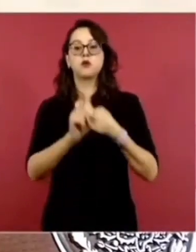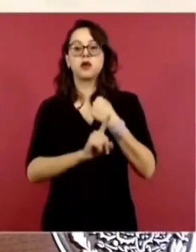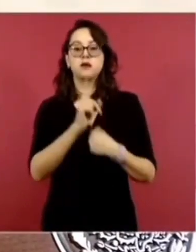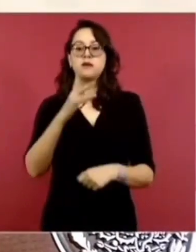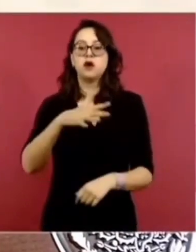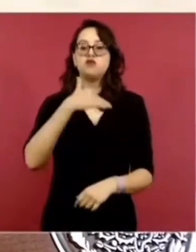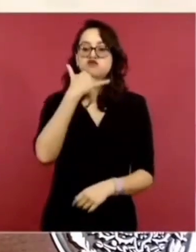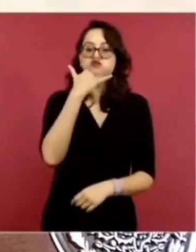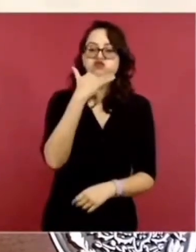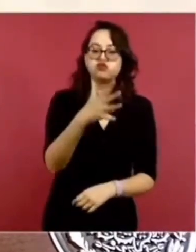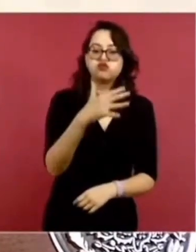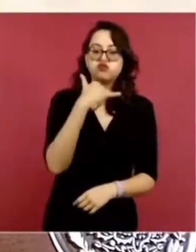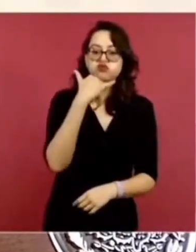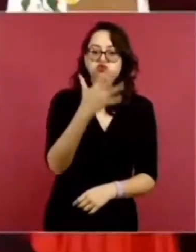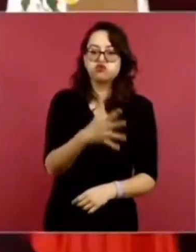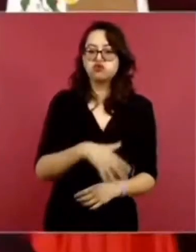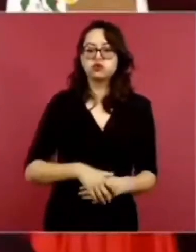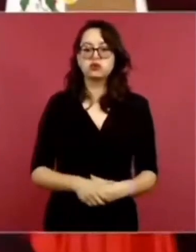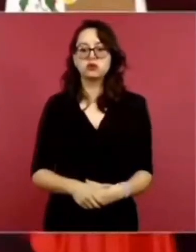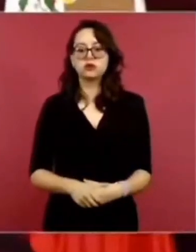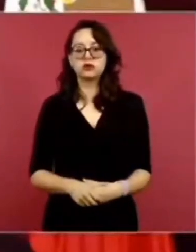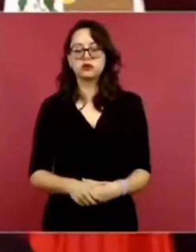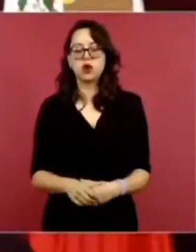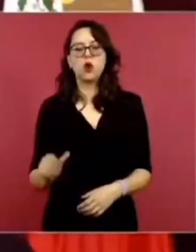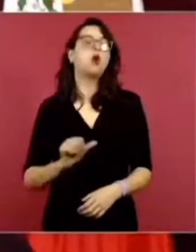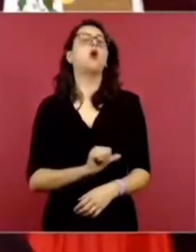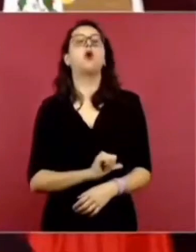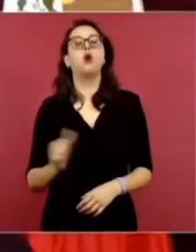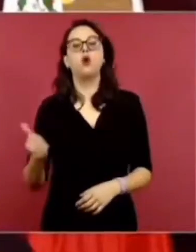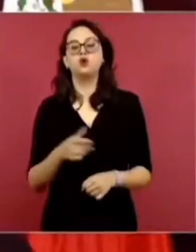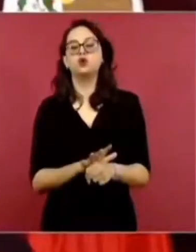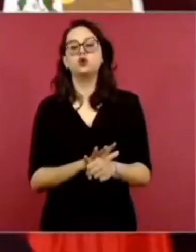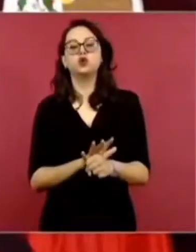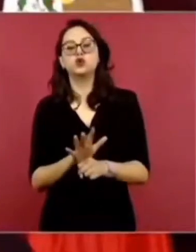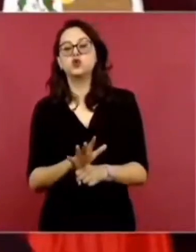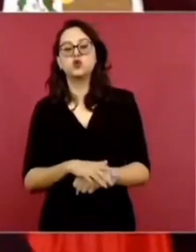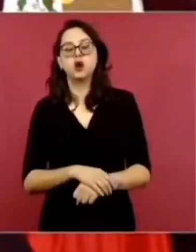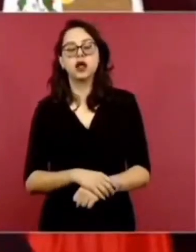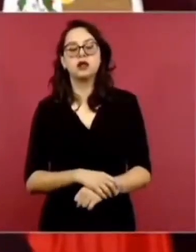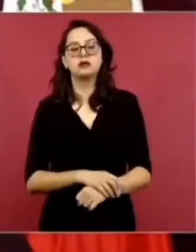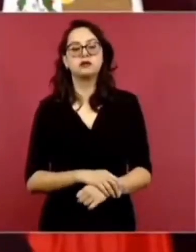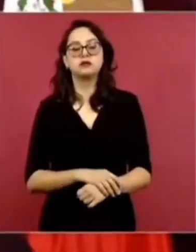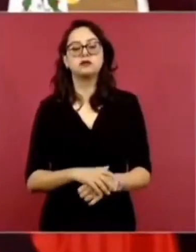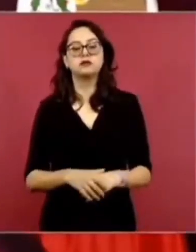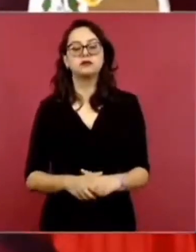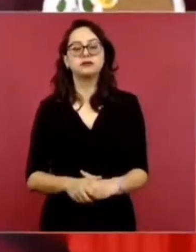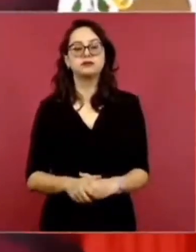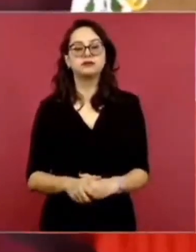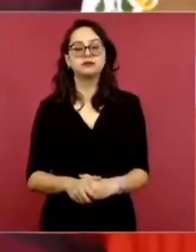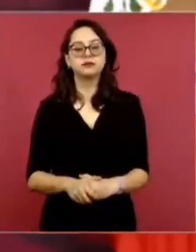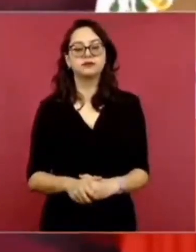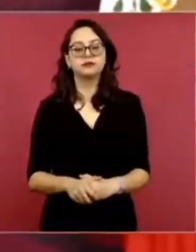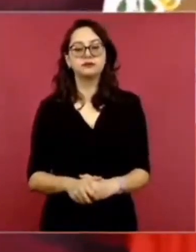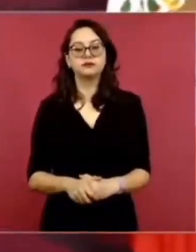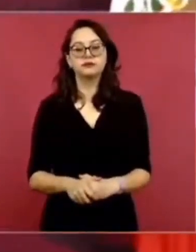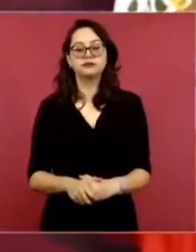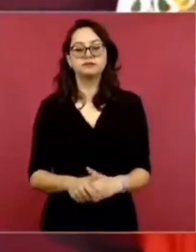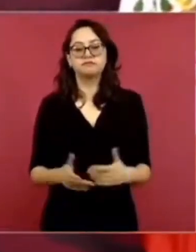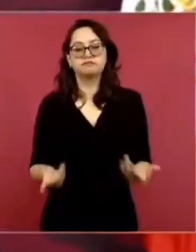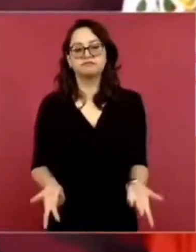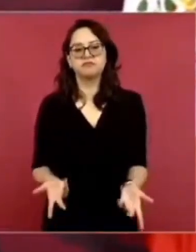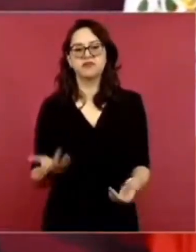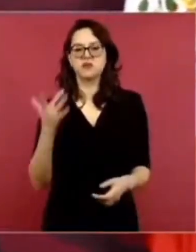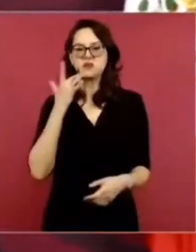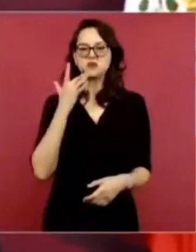¿Qué otra cosa predominaba? El